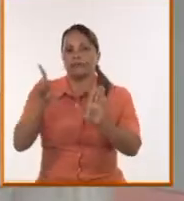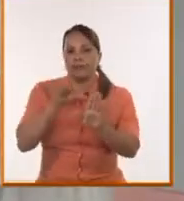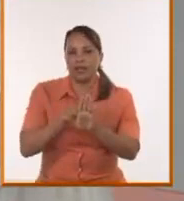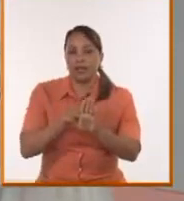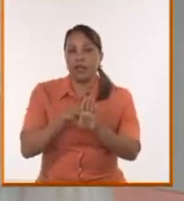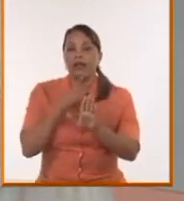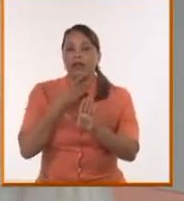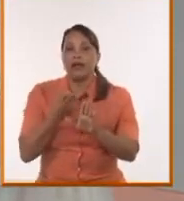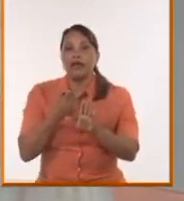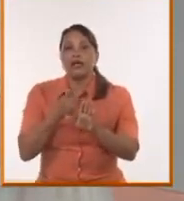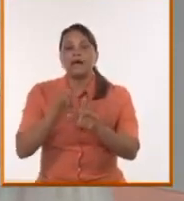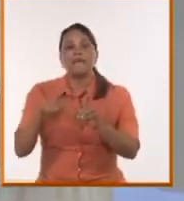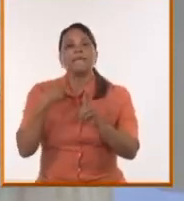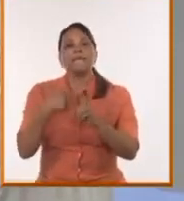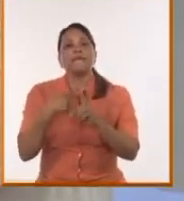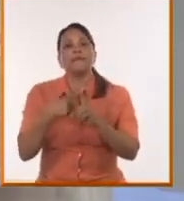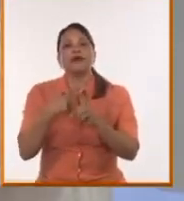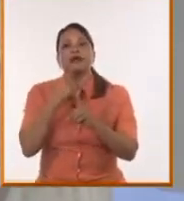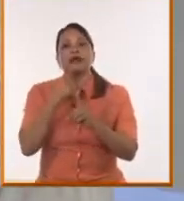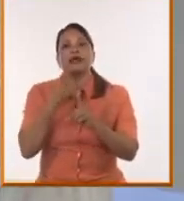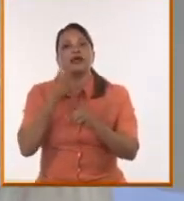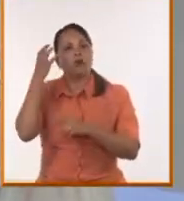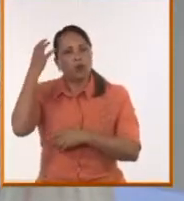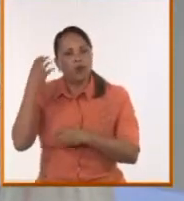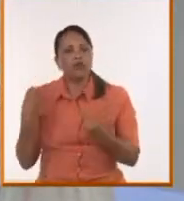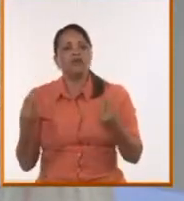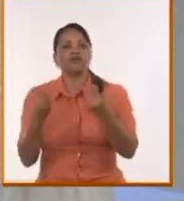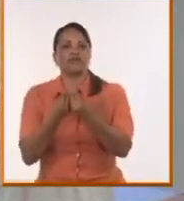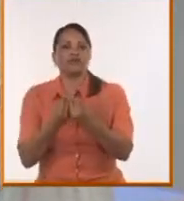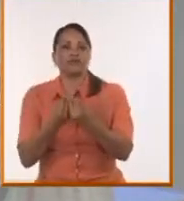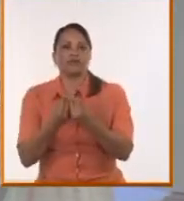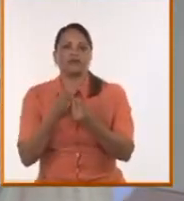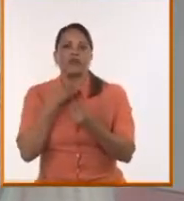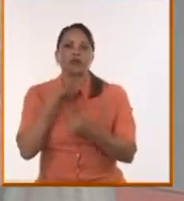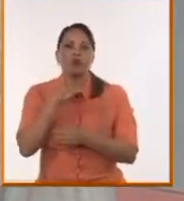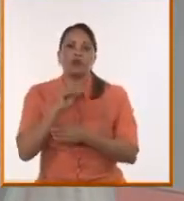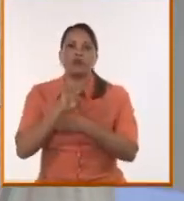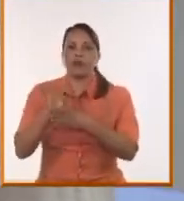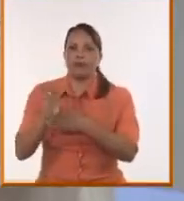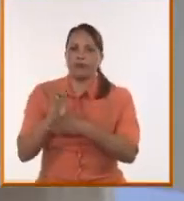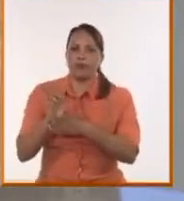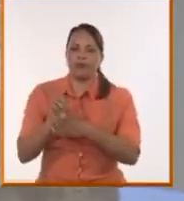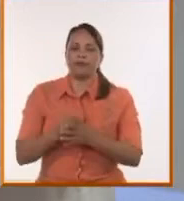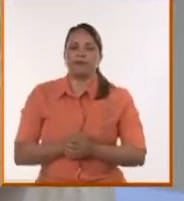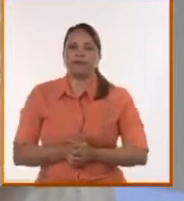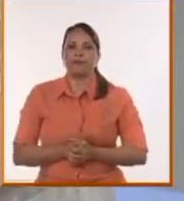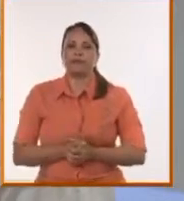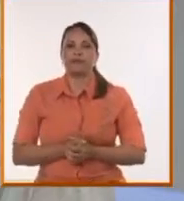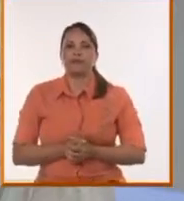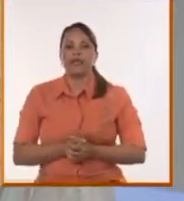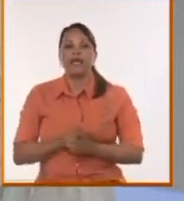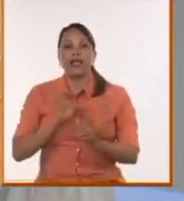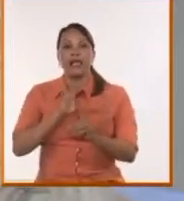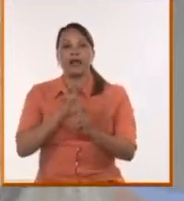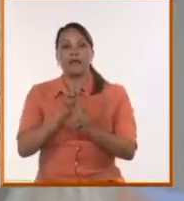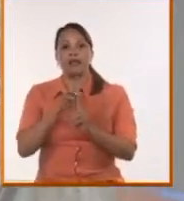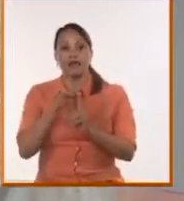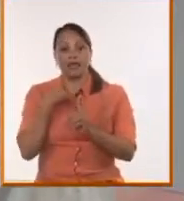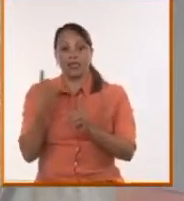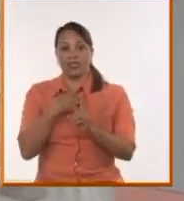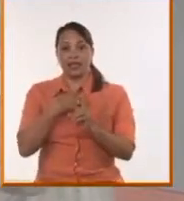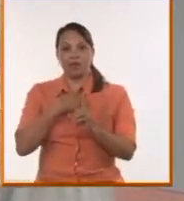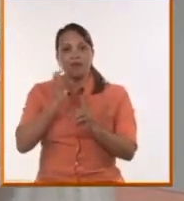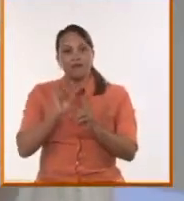también con complacencia muchas veces de los mismos gobiernos y lo hablo por el caso ecuatoriano. Entonces, en ese sentido, las amenazas que estamos teniendo